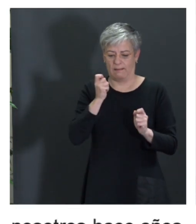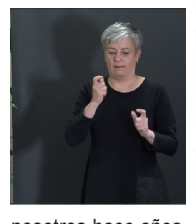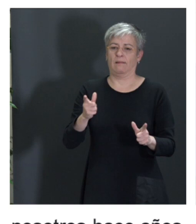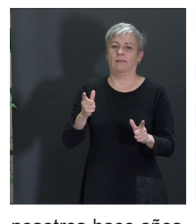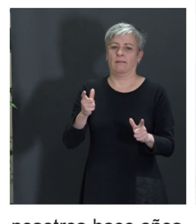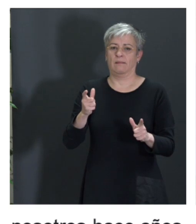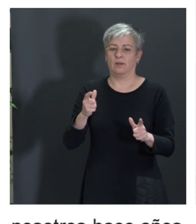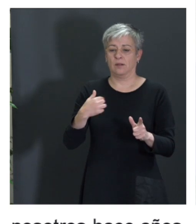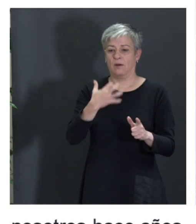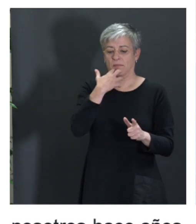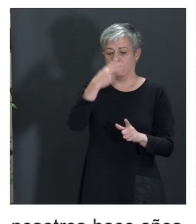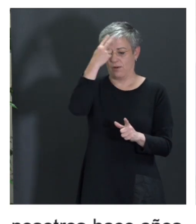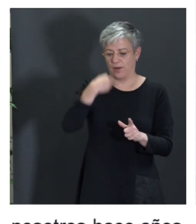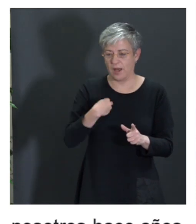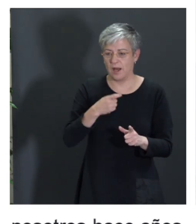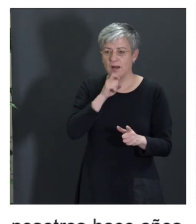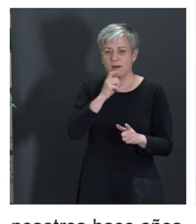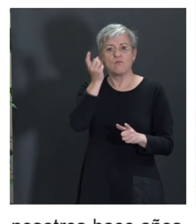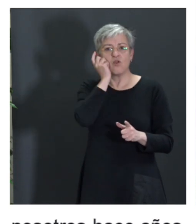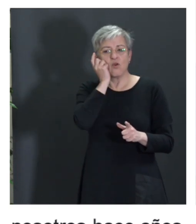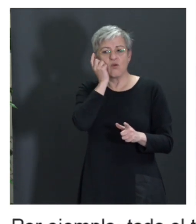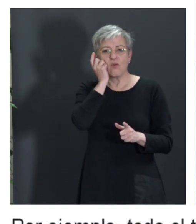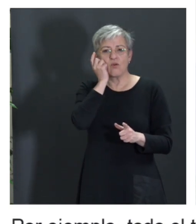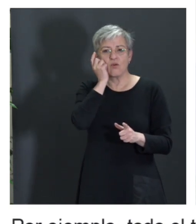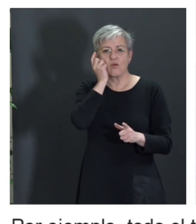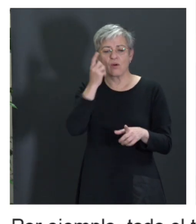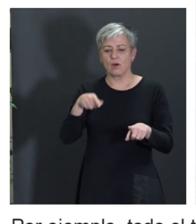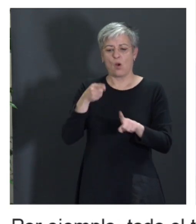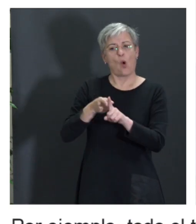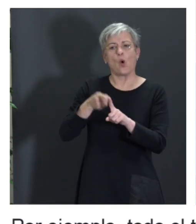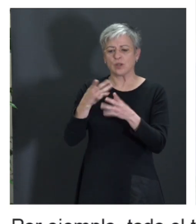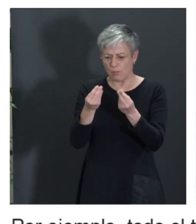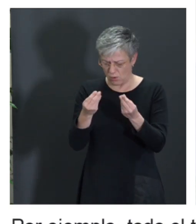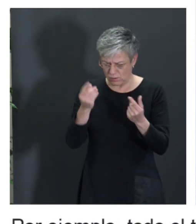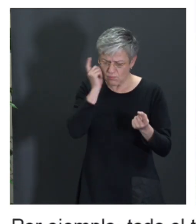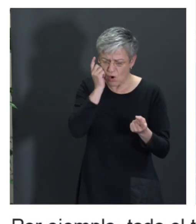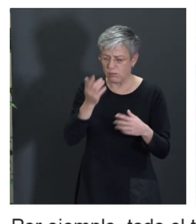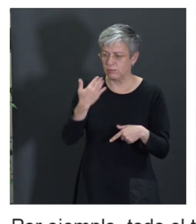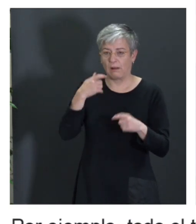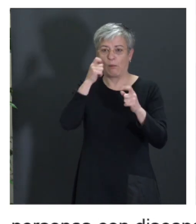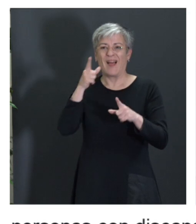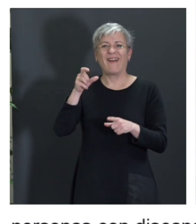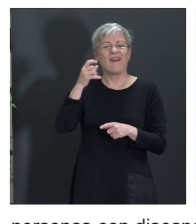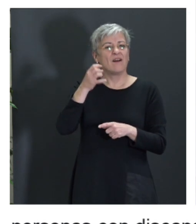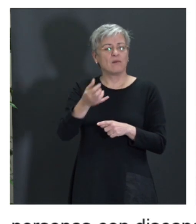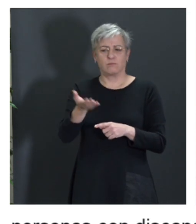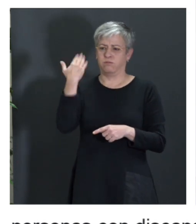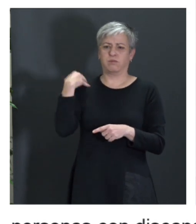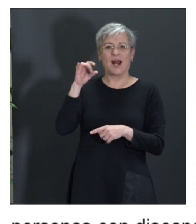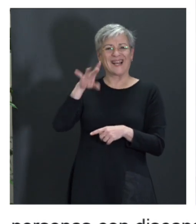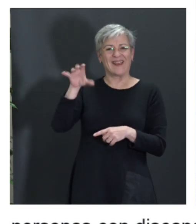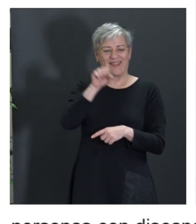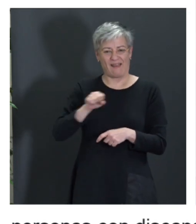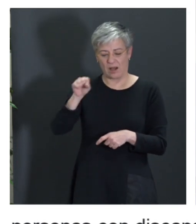mi sorpresa, los ciegos, las personas ciegas, pues utilizaron muchísimo el móvil, ¿no? Esto lo descubrí hace como 15 años y fue una gran